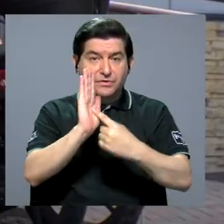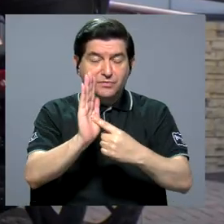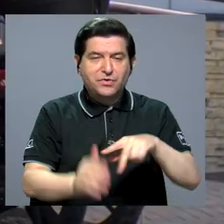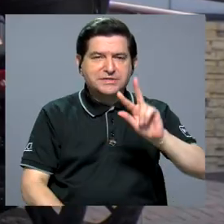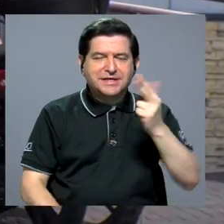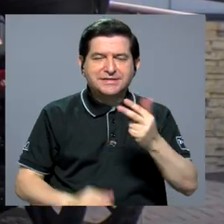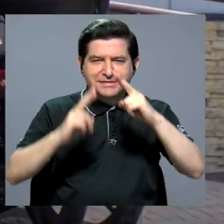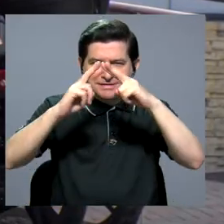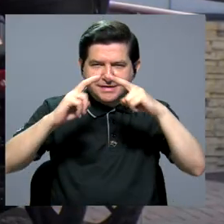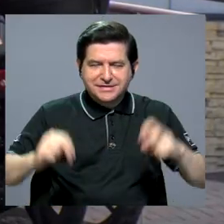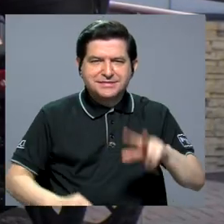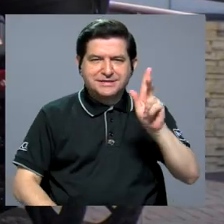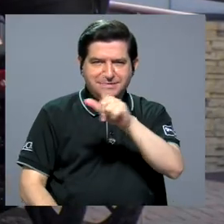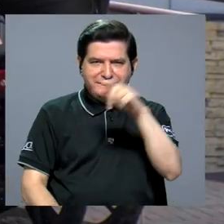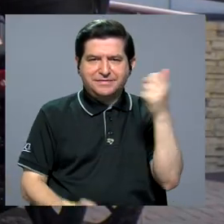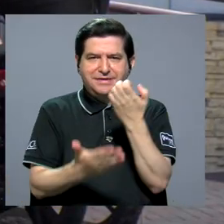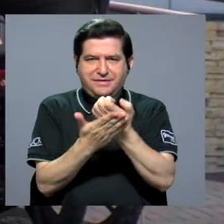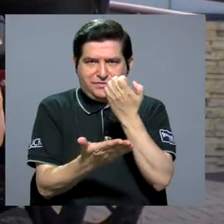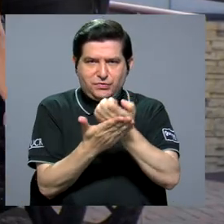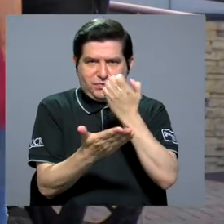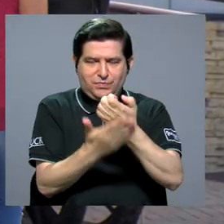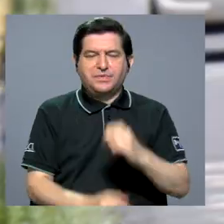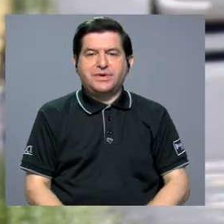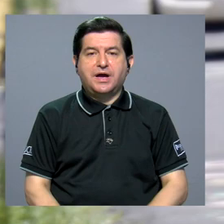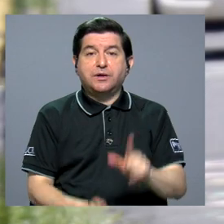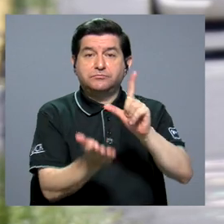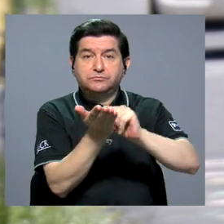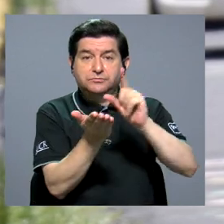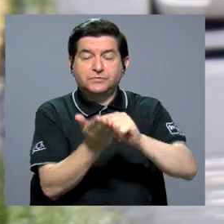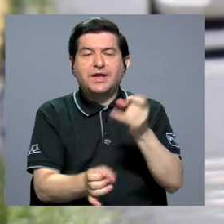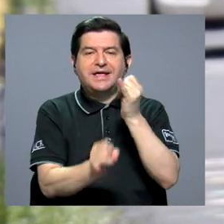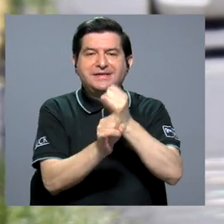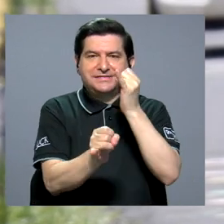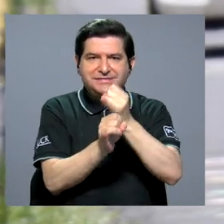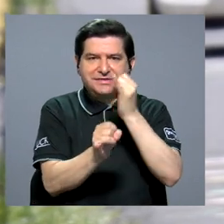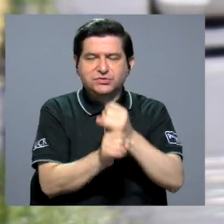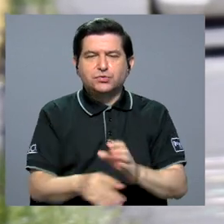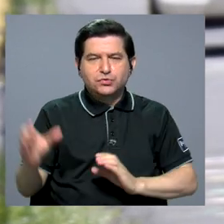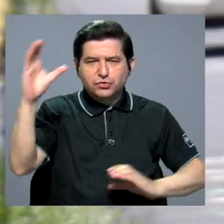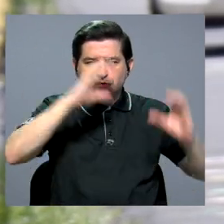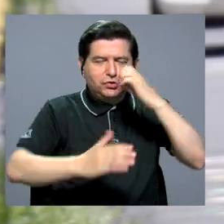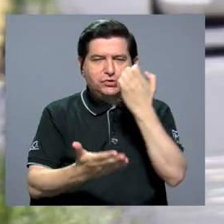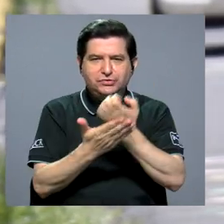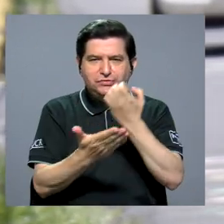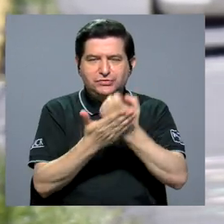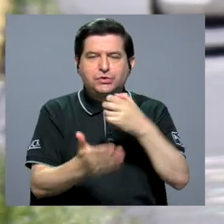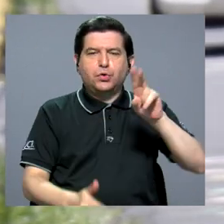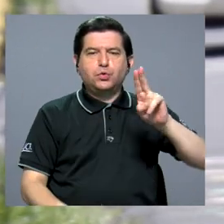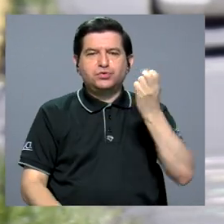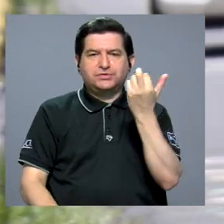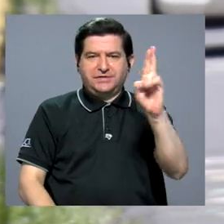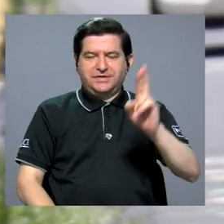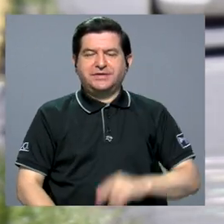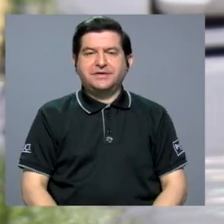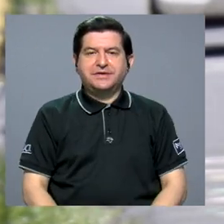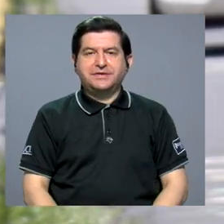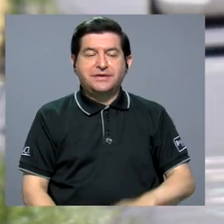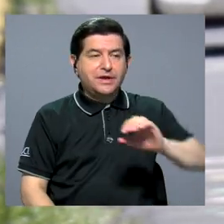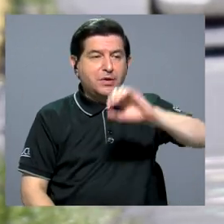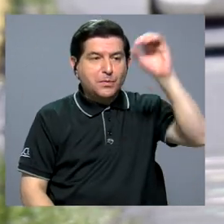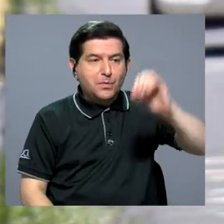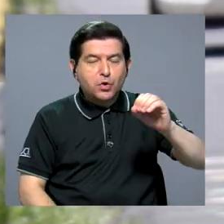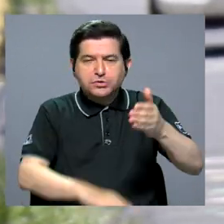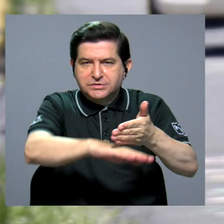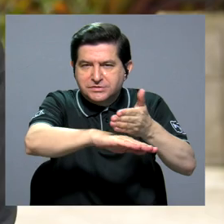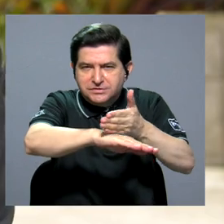revela el tercer análisis trimestral de la economía, publicado por el Instituto en Ciencias Económicas de la UCR. La tasa